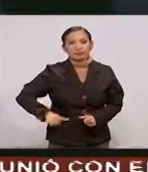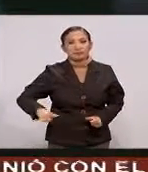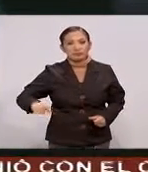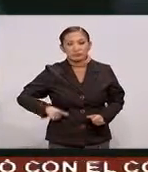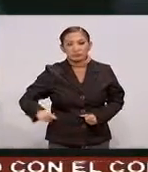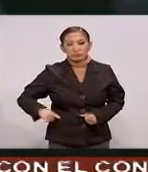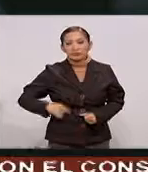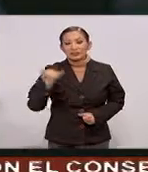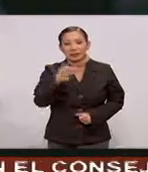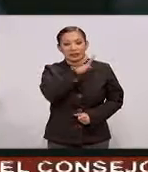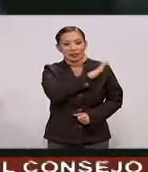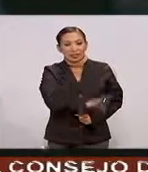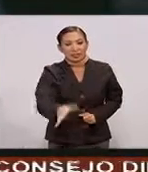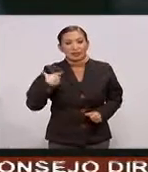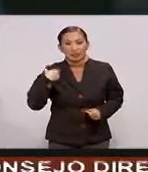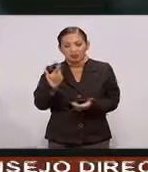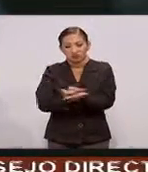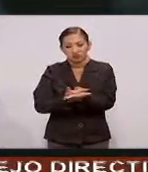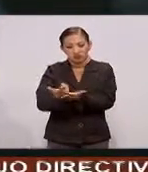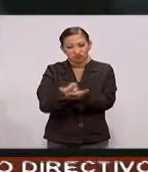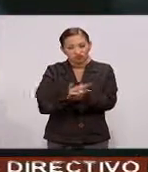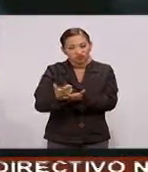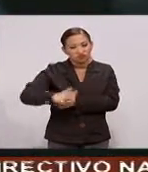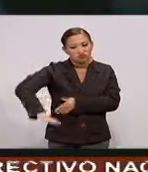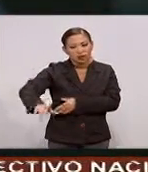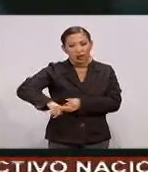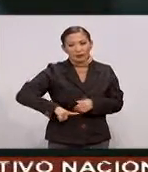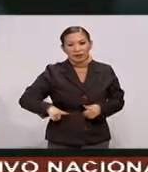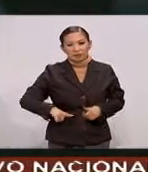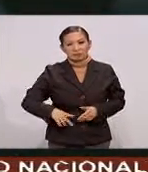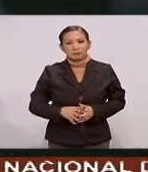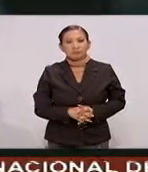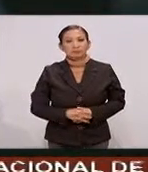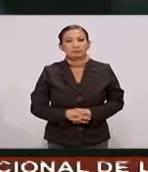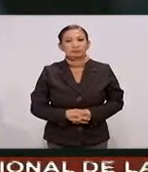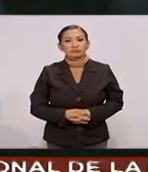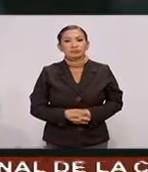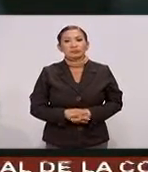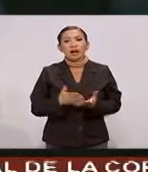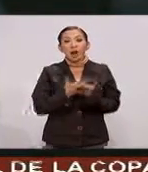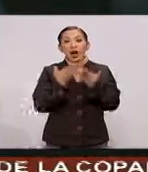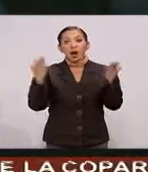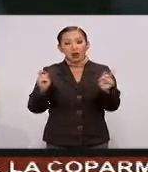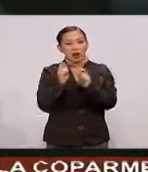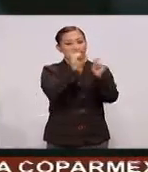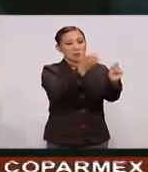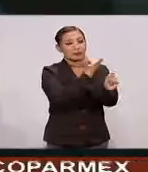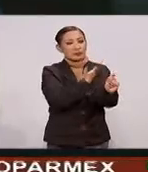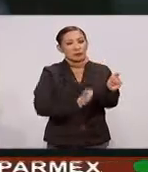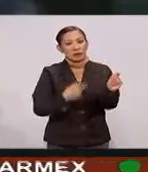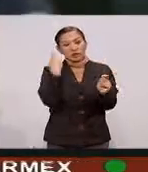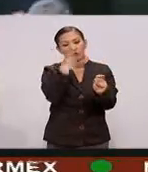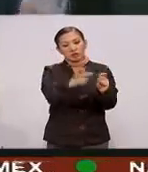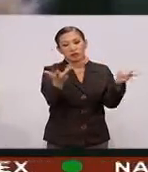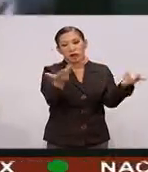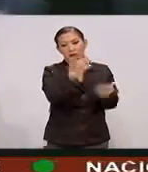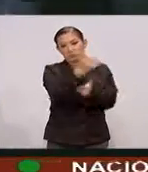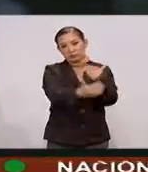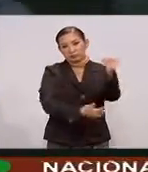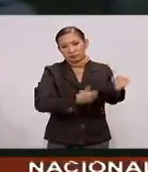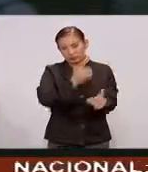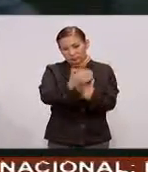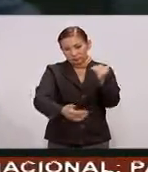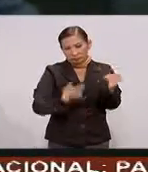Y general de contabilidad Gubernamental Pasa al Ejecutivo Para sus efectos